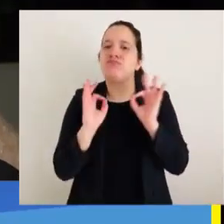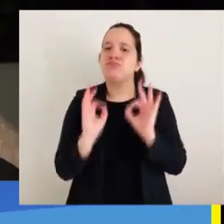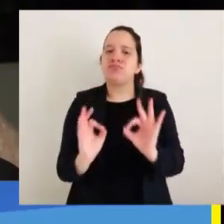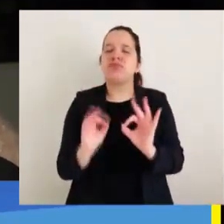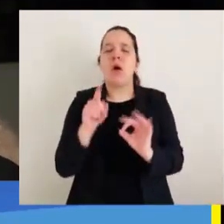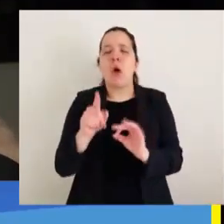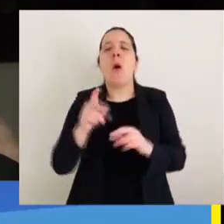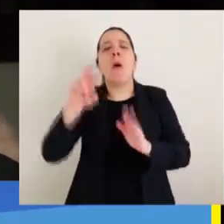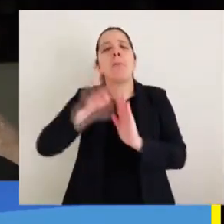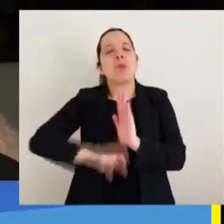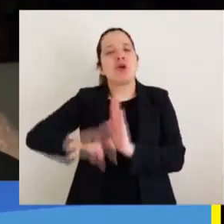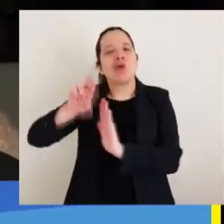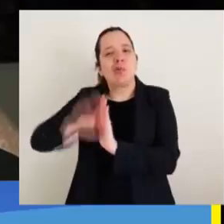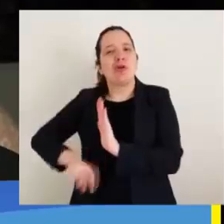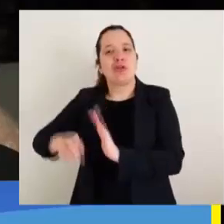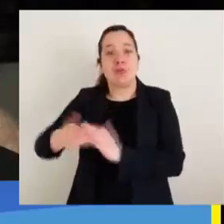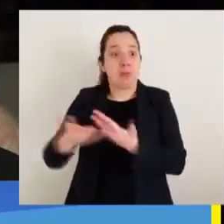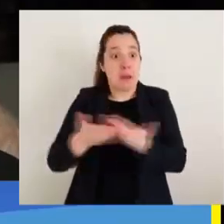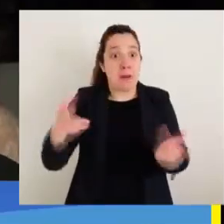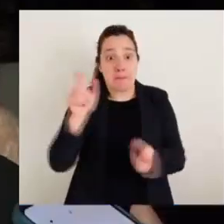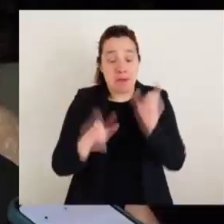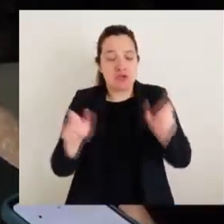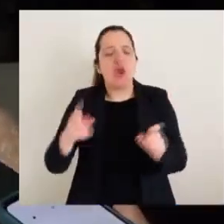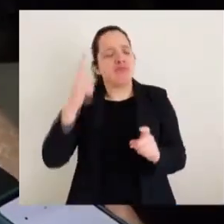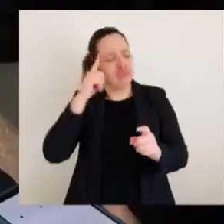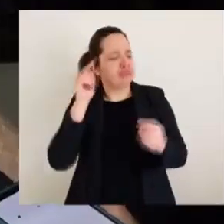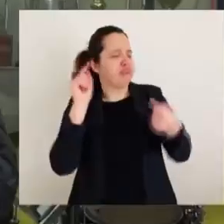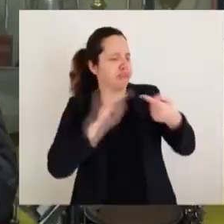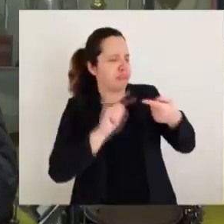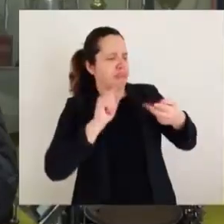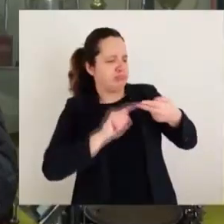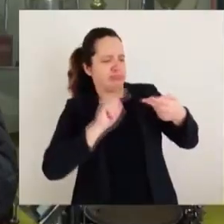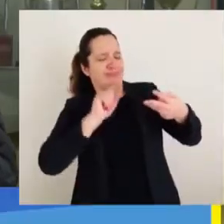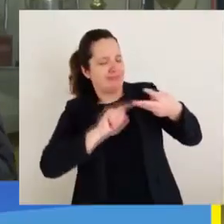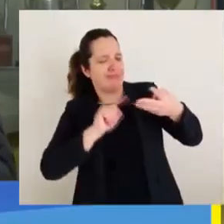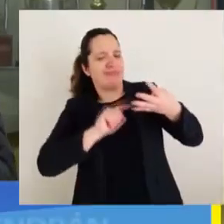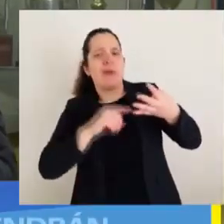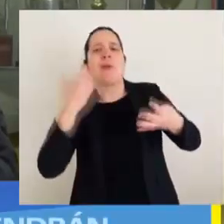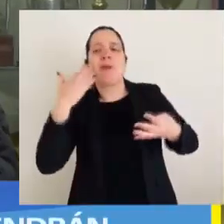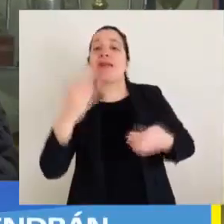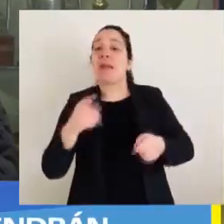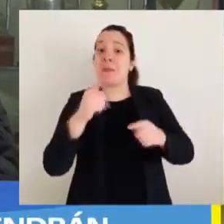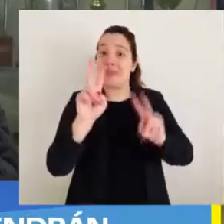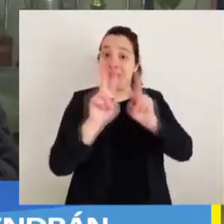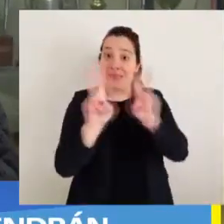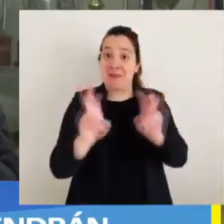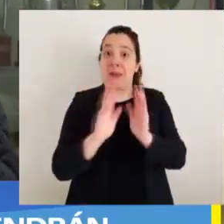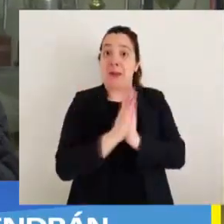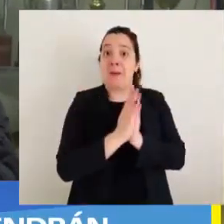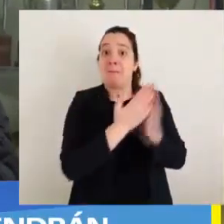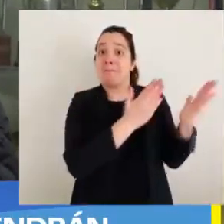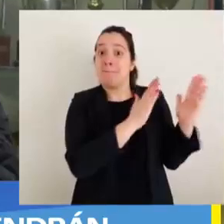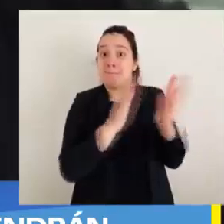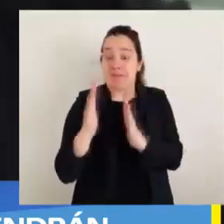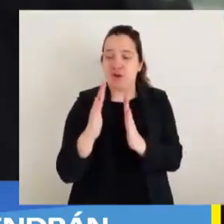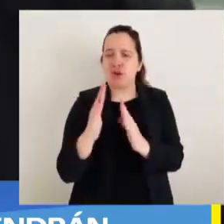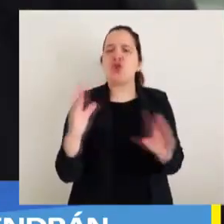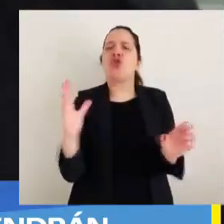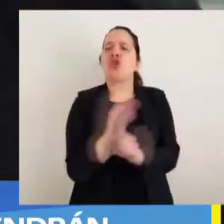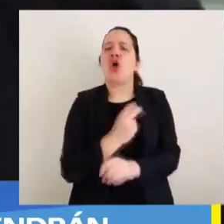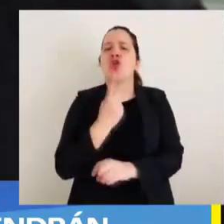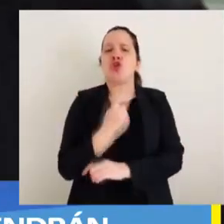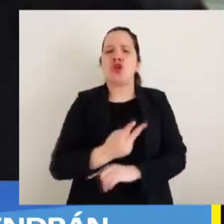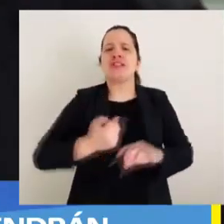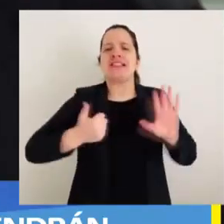entregar estos proyectos que ellos mismos, los vecinos y vecinas, definieron. El proyecto de la Biblioteca Comunitaria implica